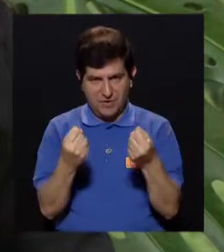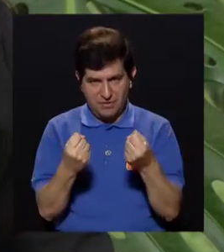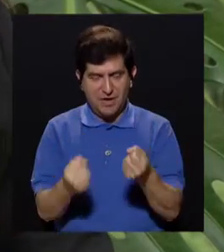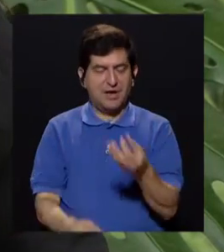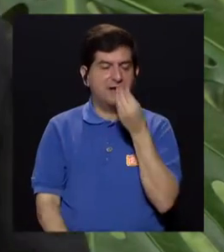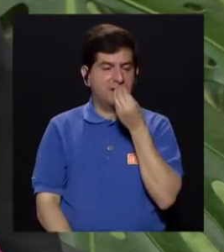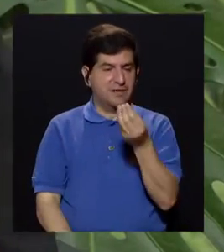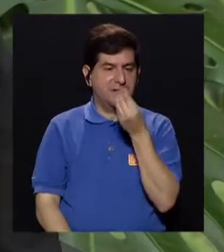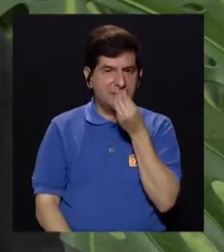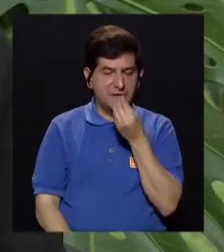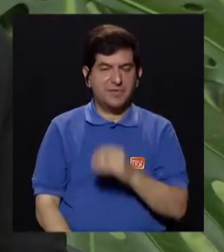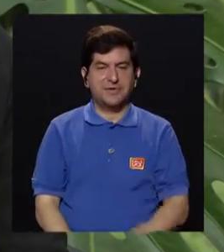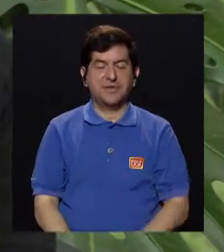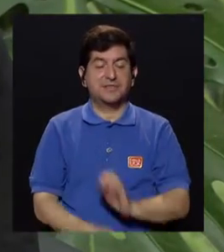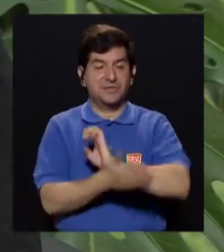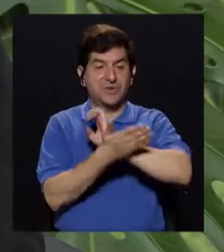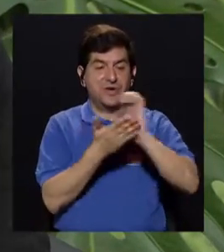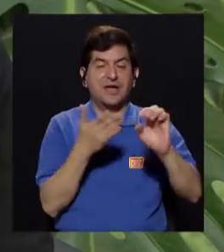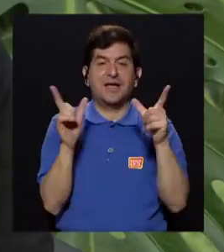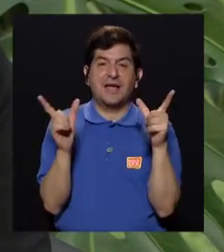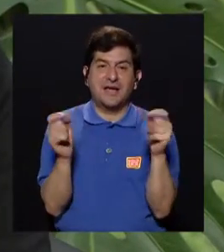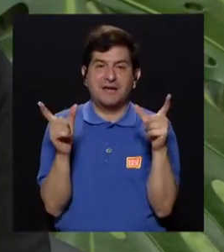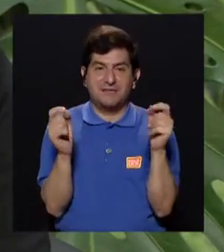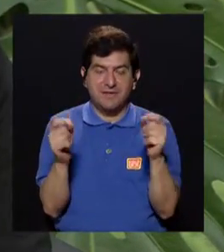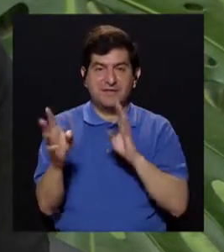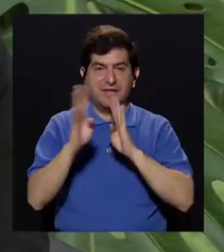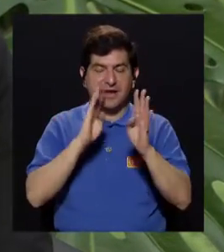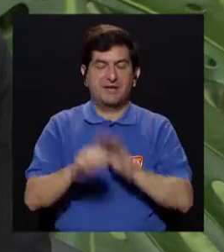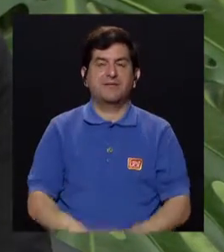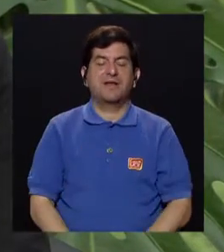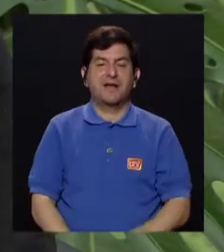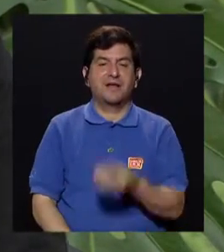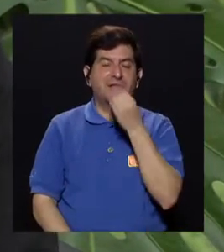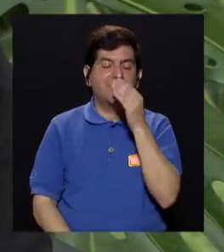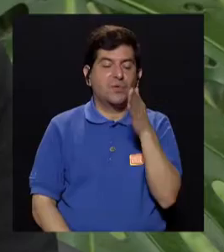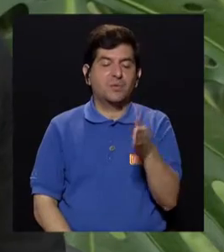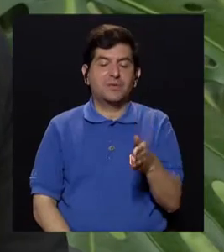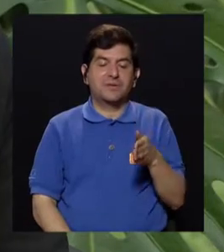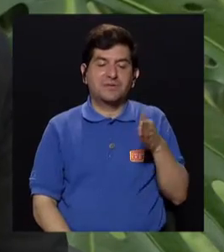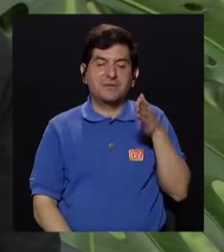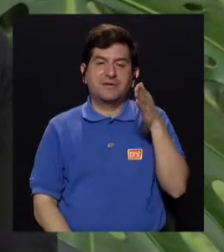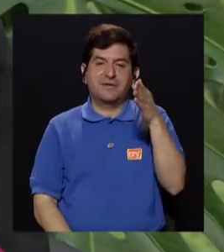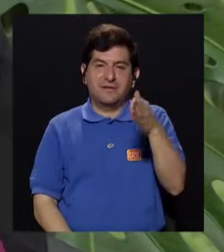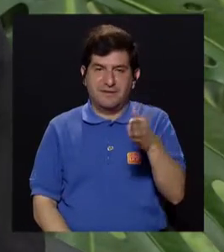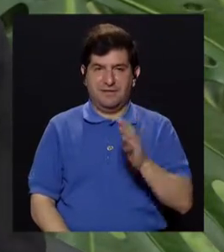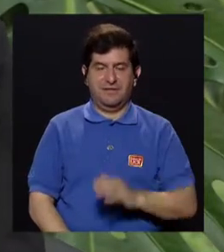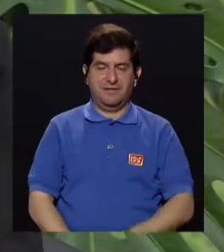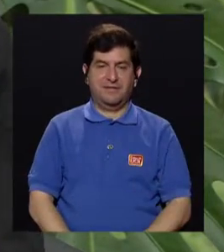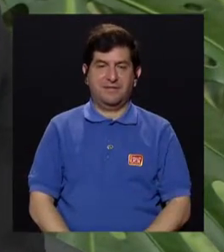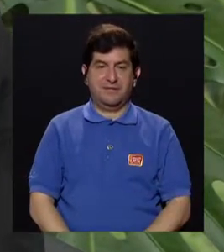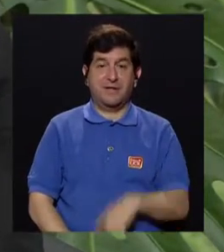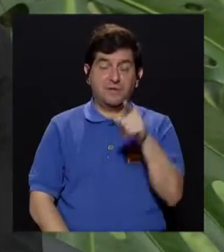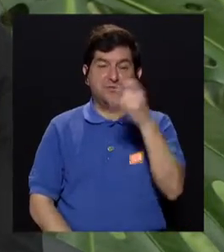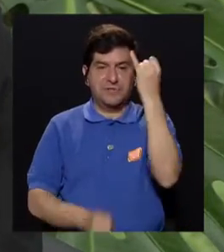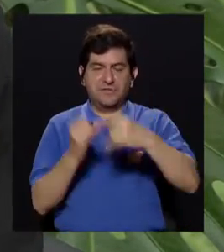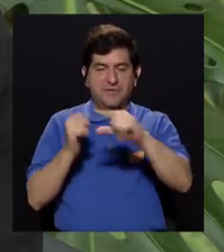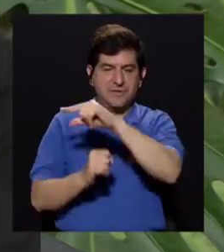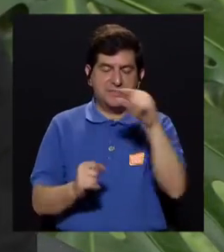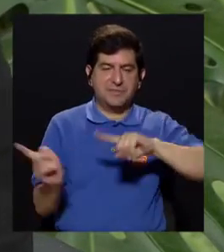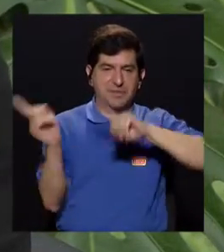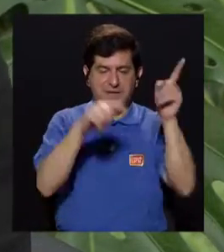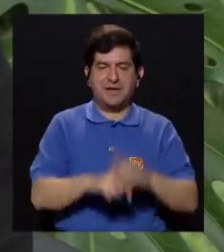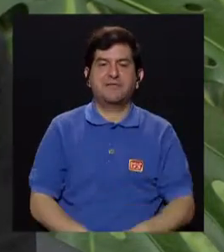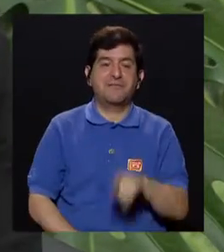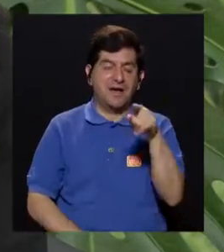de salud y de alimentación y de evitar el cáncer, estamos hablando de comida lenta, estamos hablando de que vaya los fines de